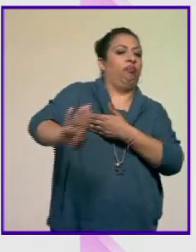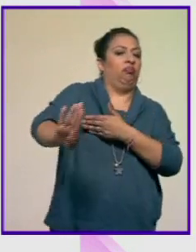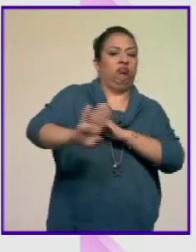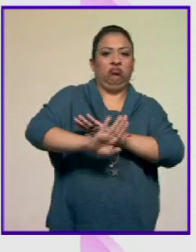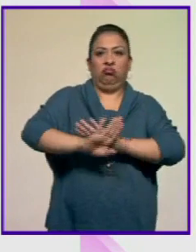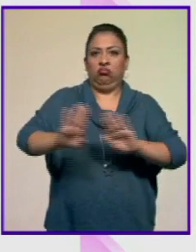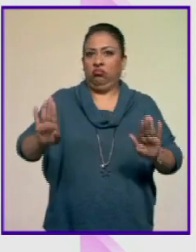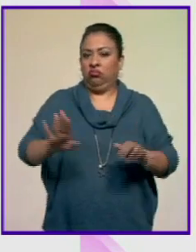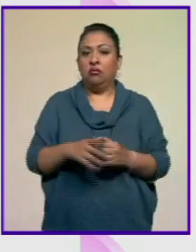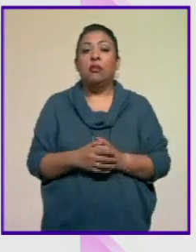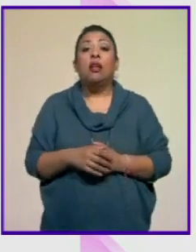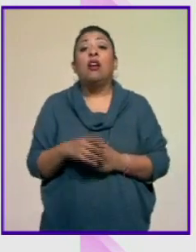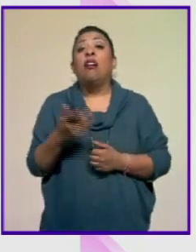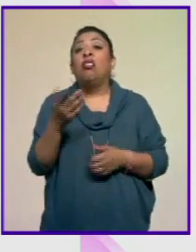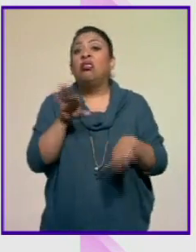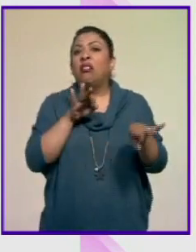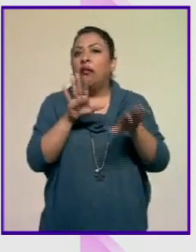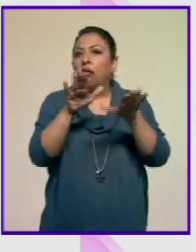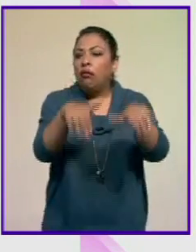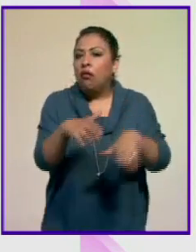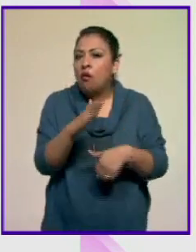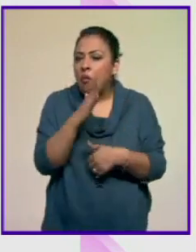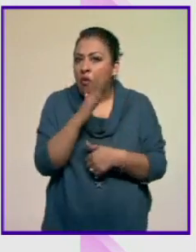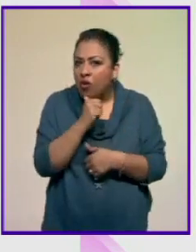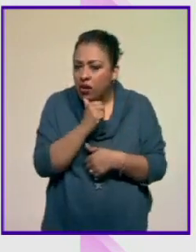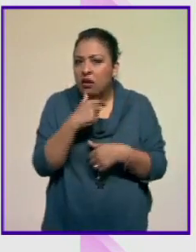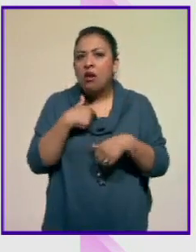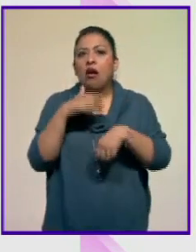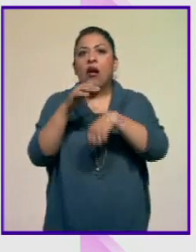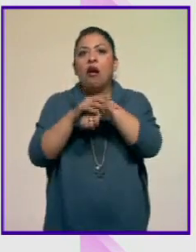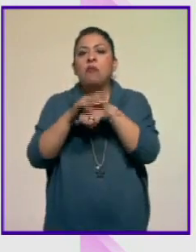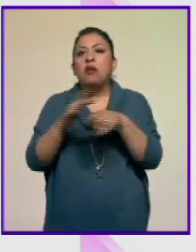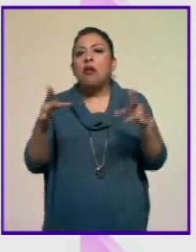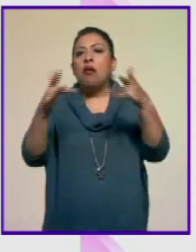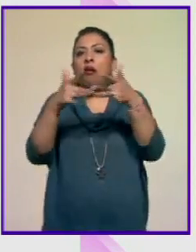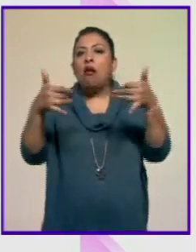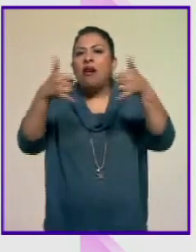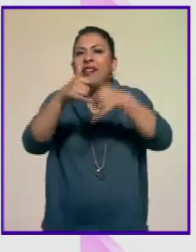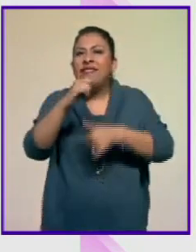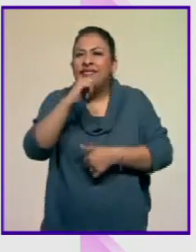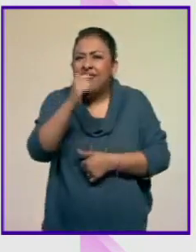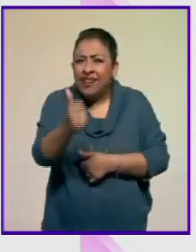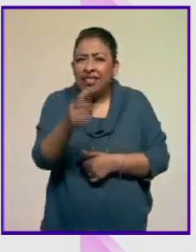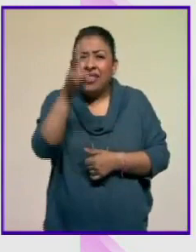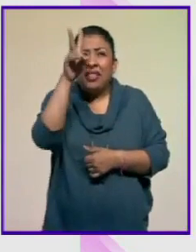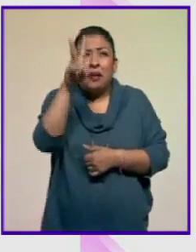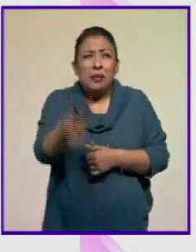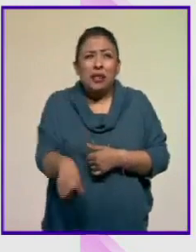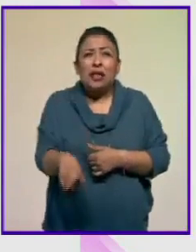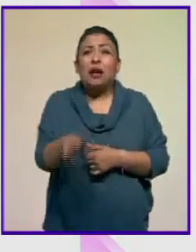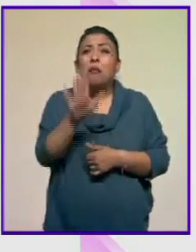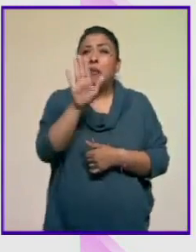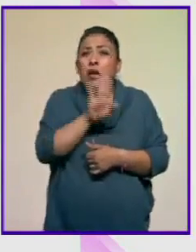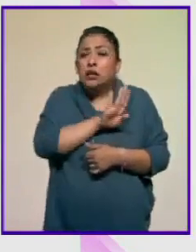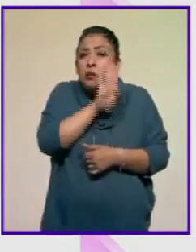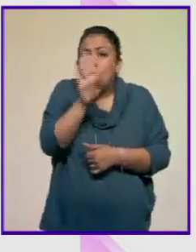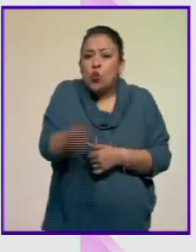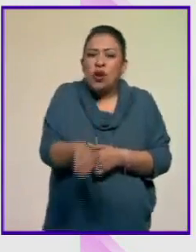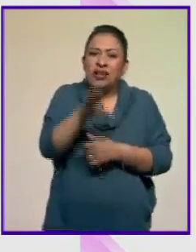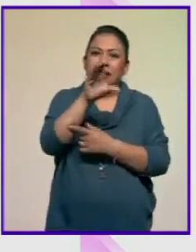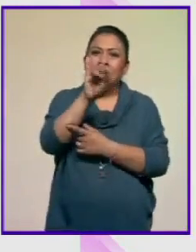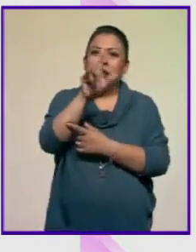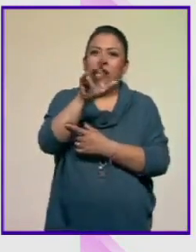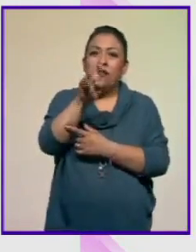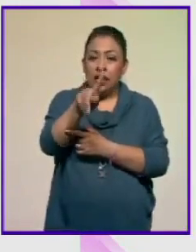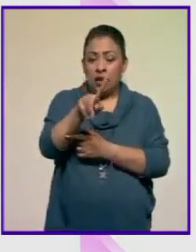Entonces no conseguía trabajo, sus amigos no le contestaban. O sea, fue una muerte civil. Y